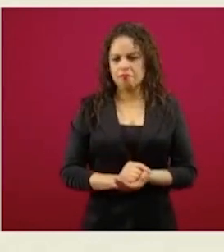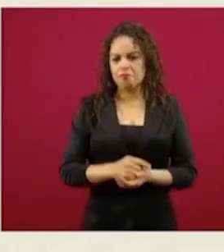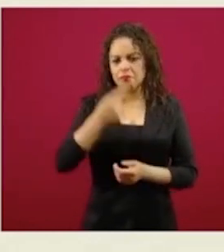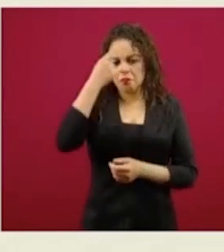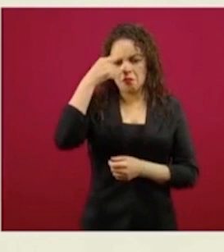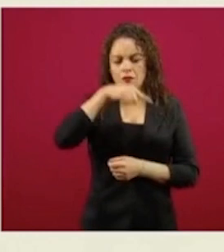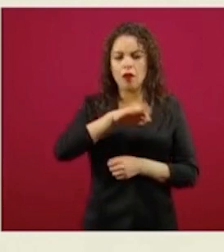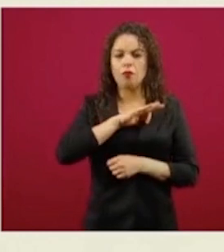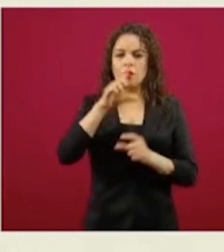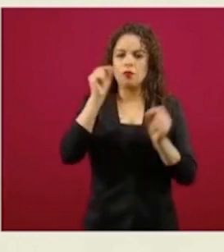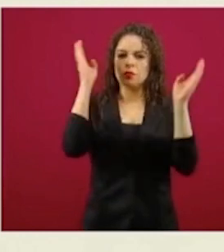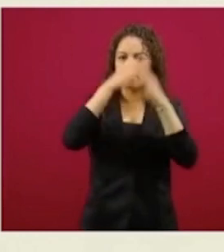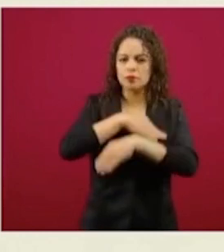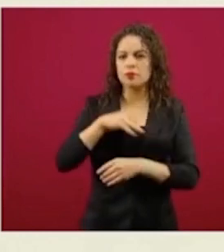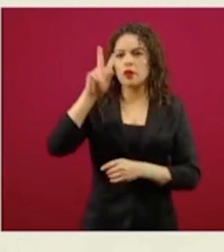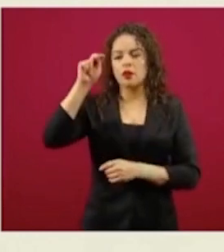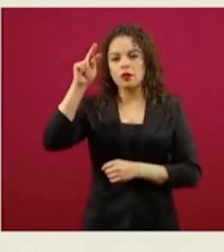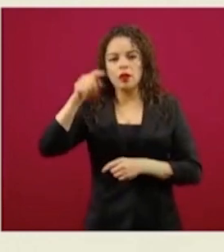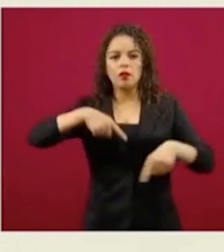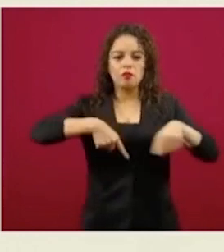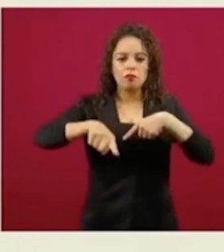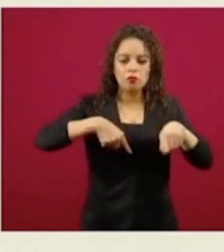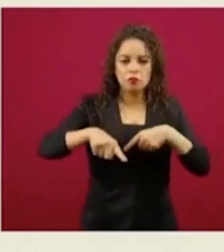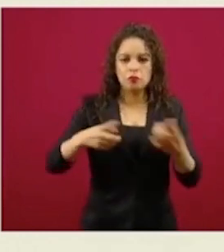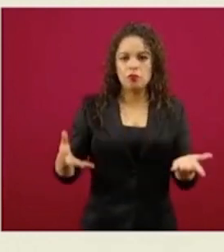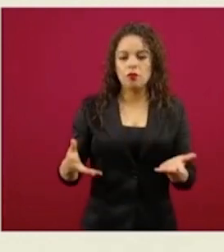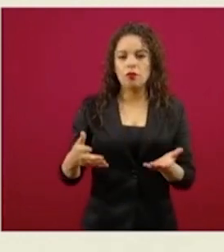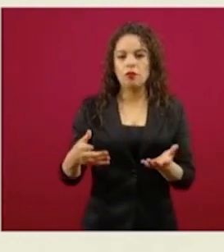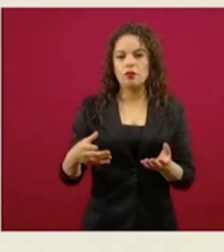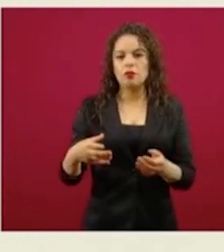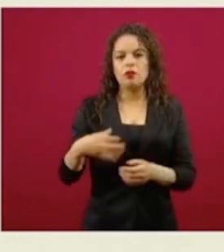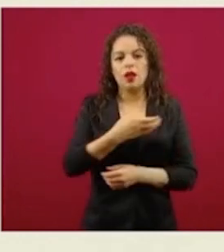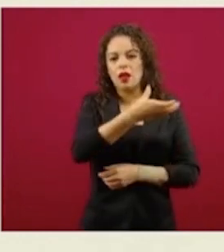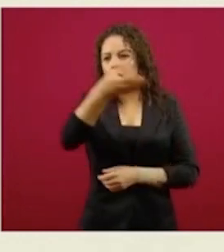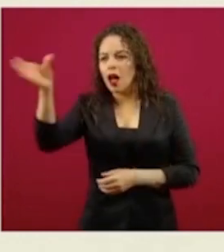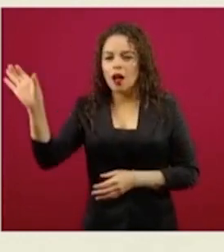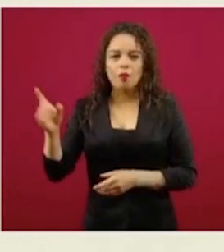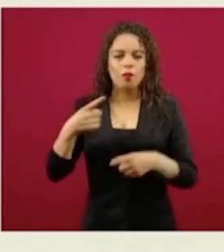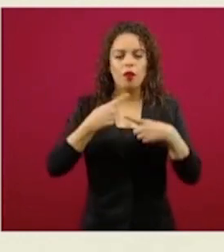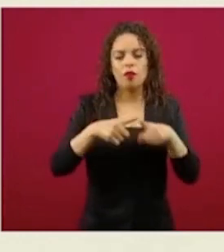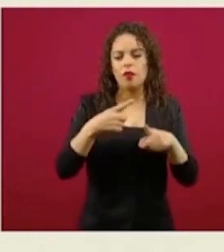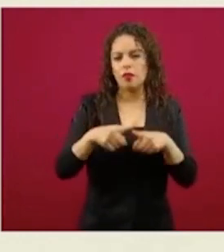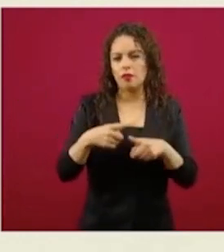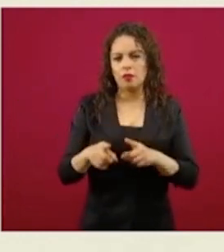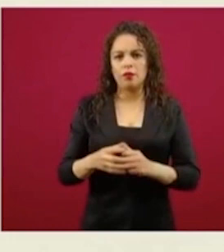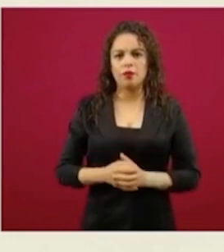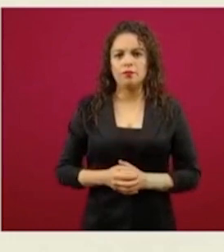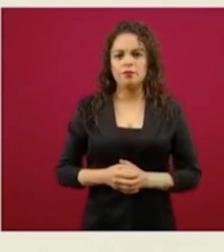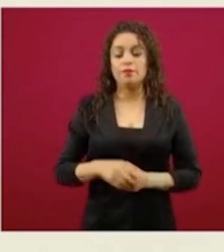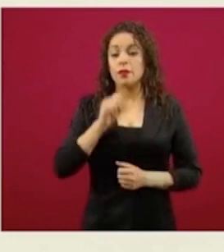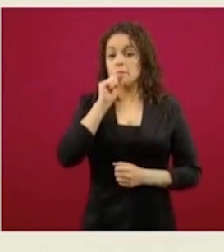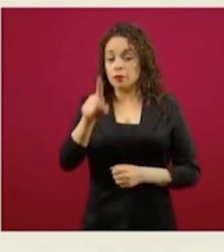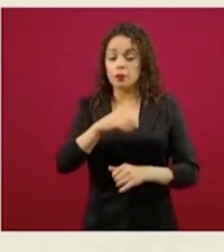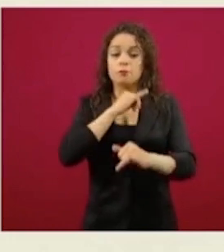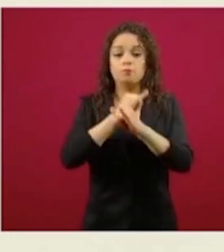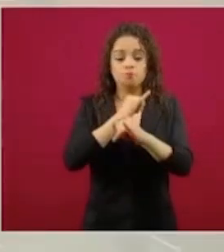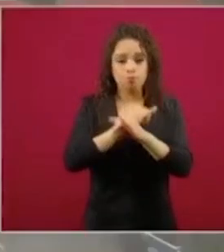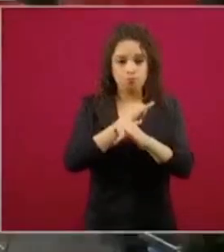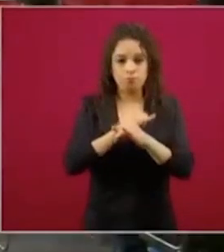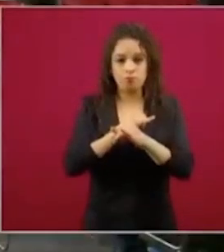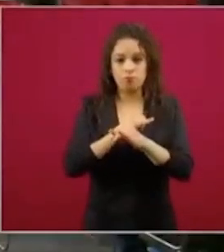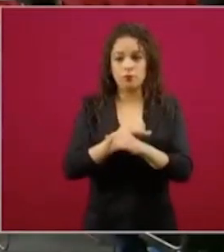recreativos como televisión, canchas de fútbol, jardines y las exposiciones que están al aire libre, internet en todos los espacios,